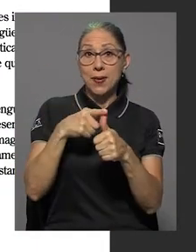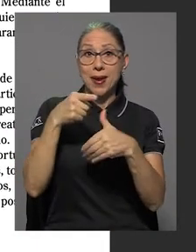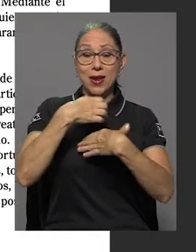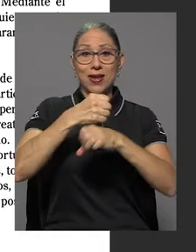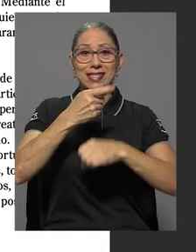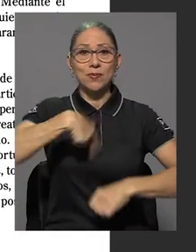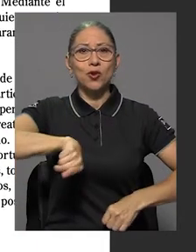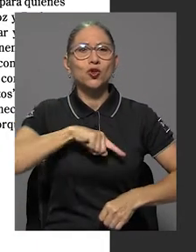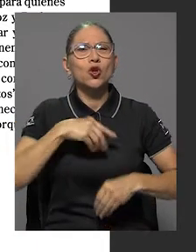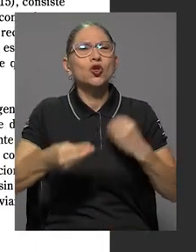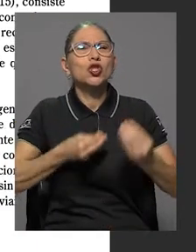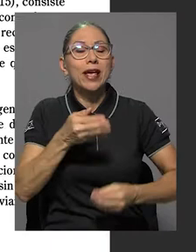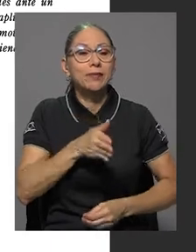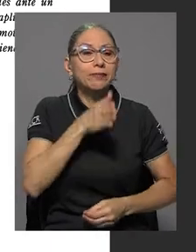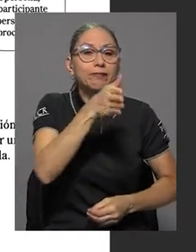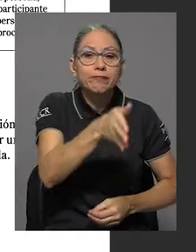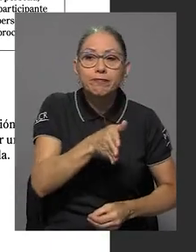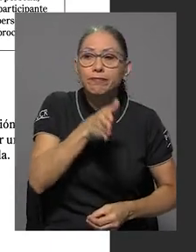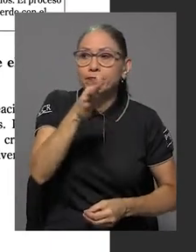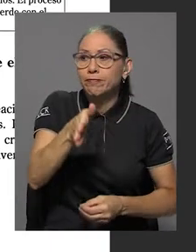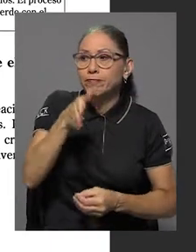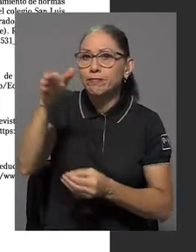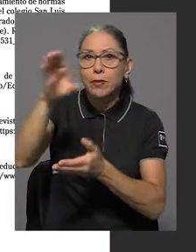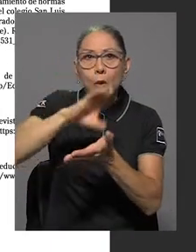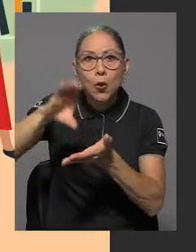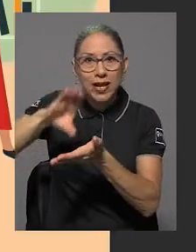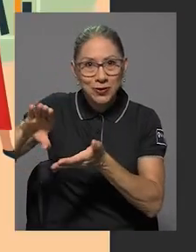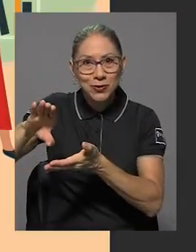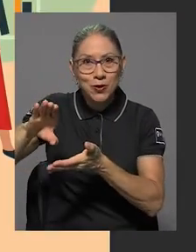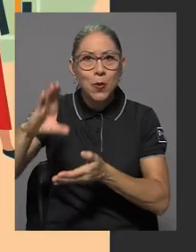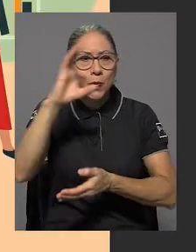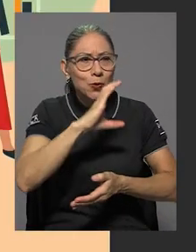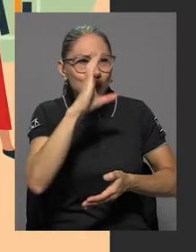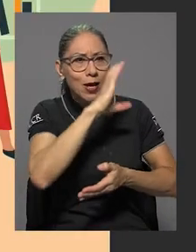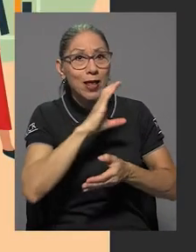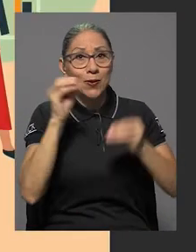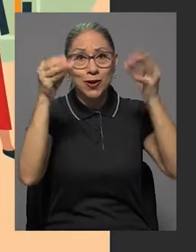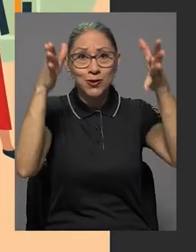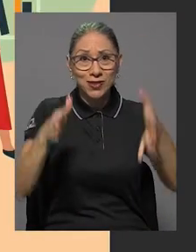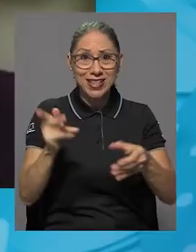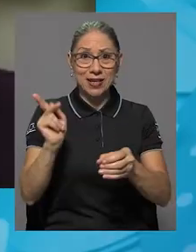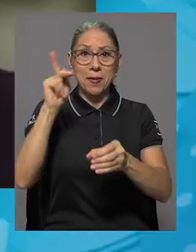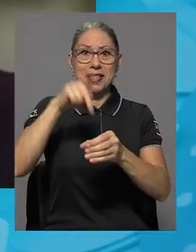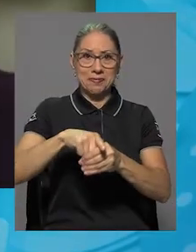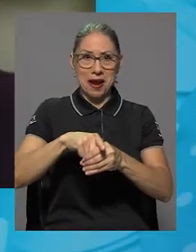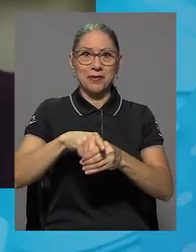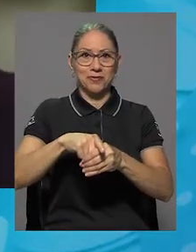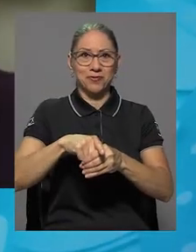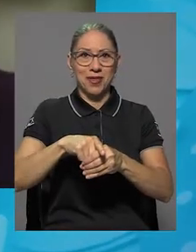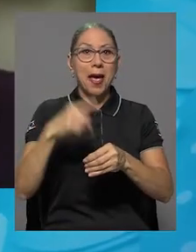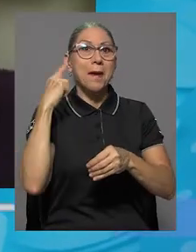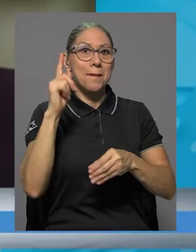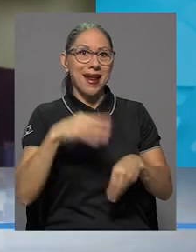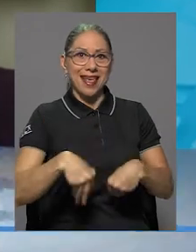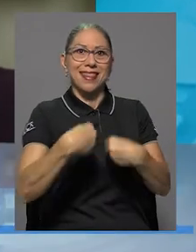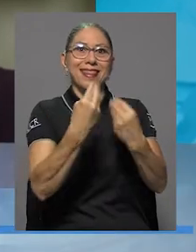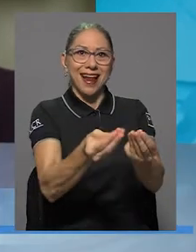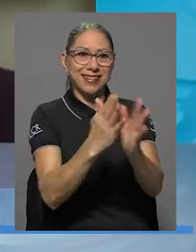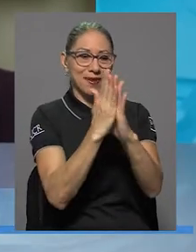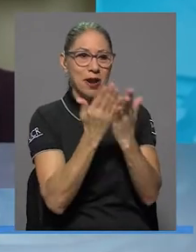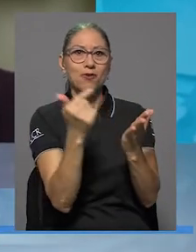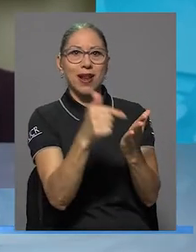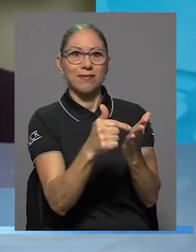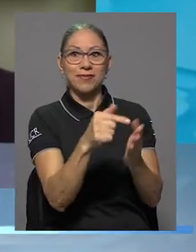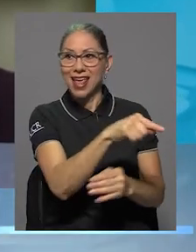hicimos fue ir colegio por colegio buscando a estos docentes que participaron para hacerles entrega del manual, para que ellos de primera